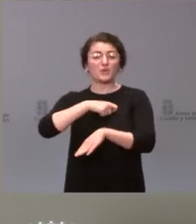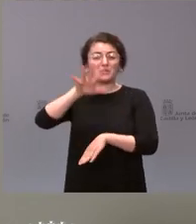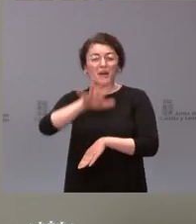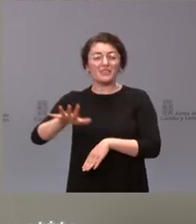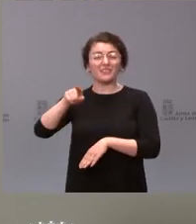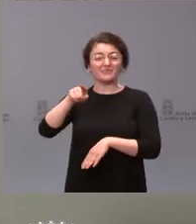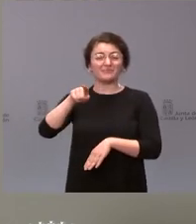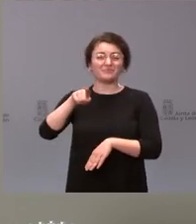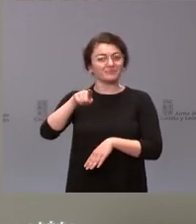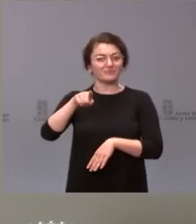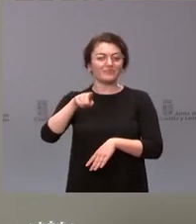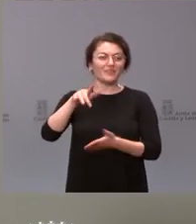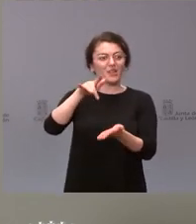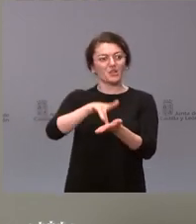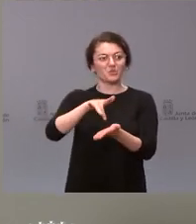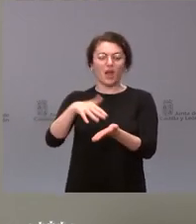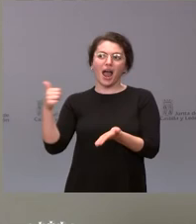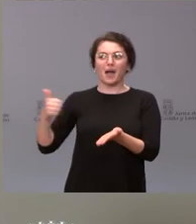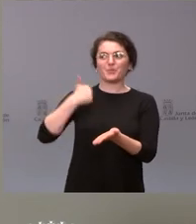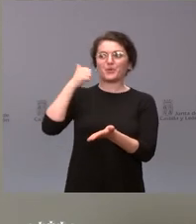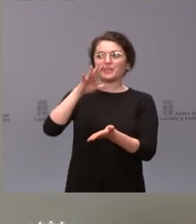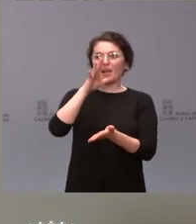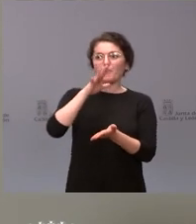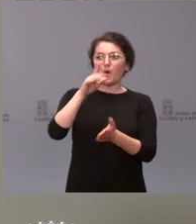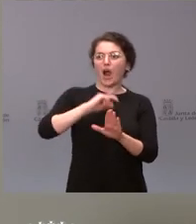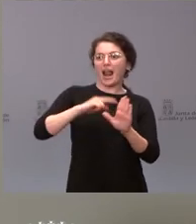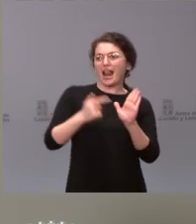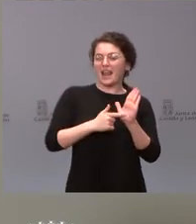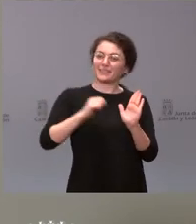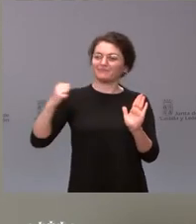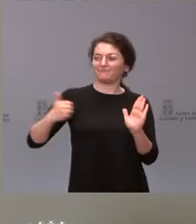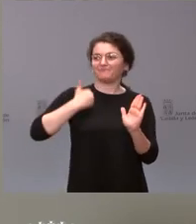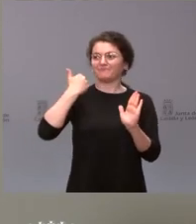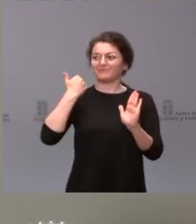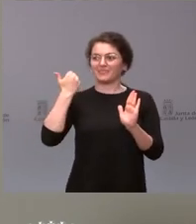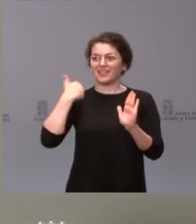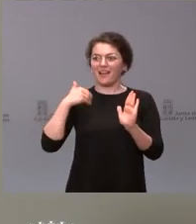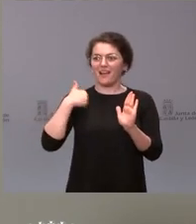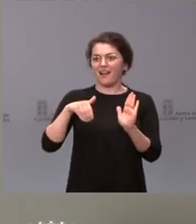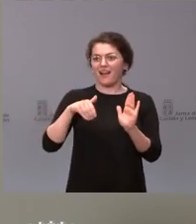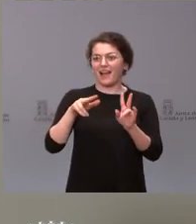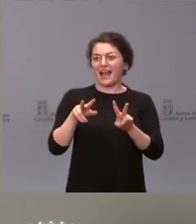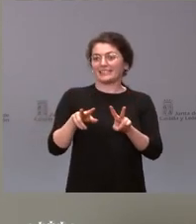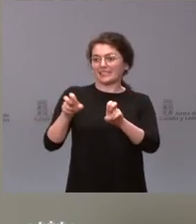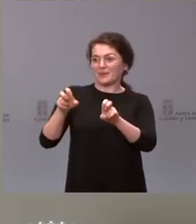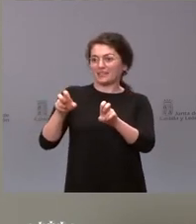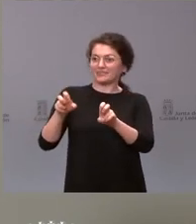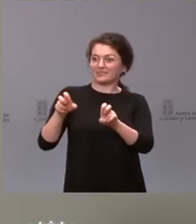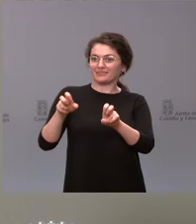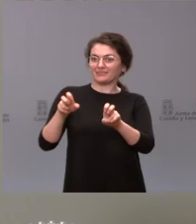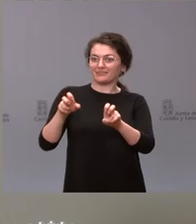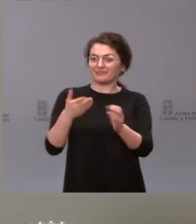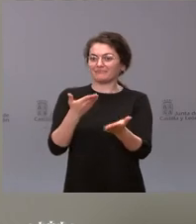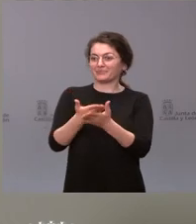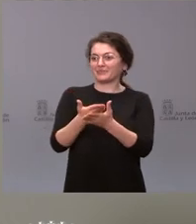aprovechando algunas normas pues va planteando algunas cuestiones que no tienen nada que ver con